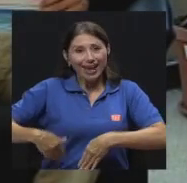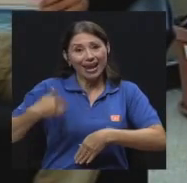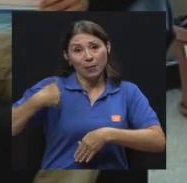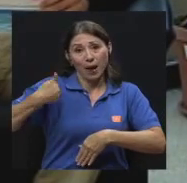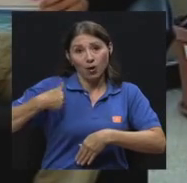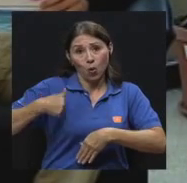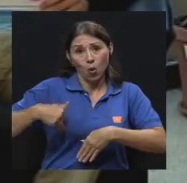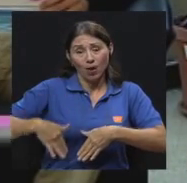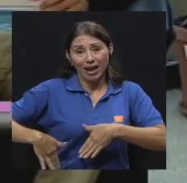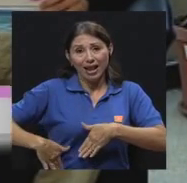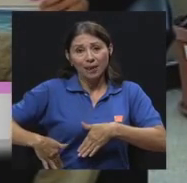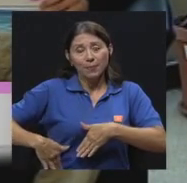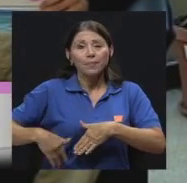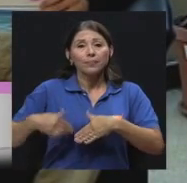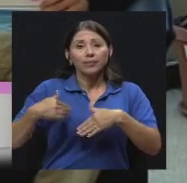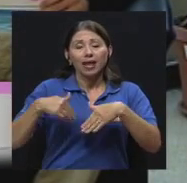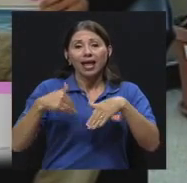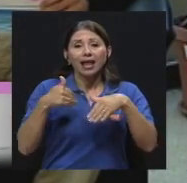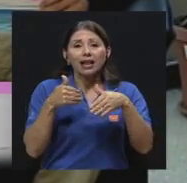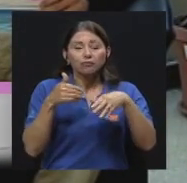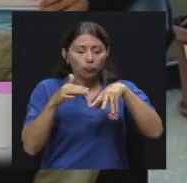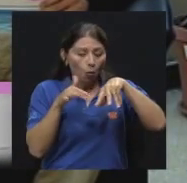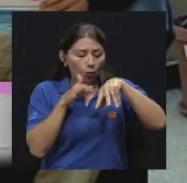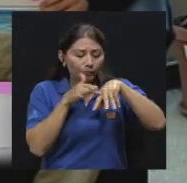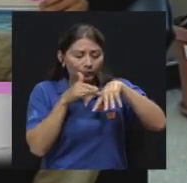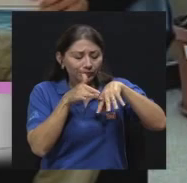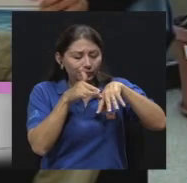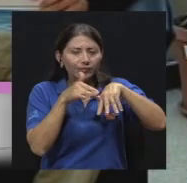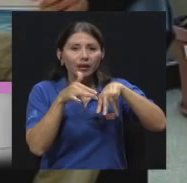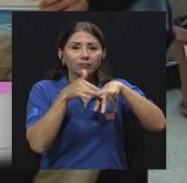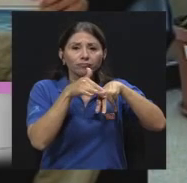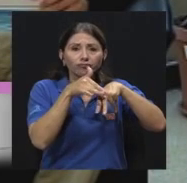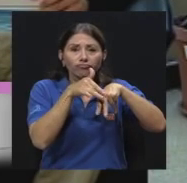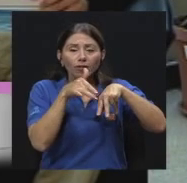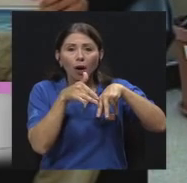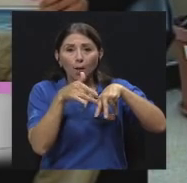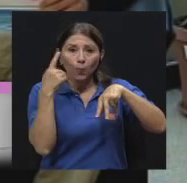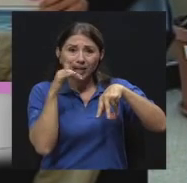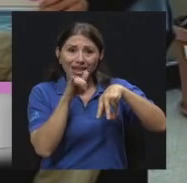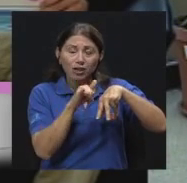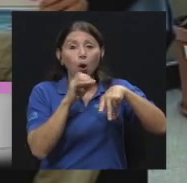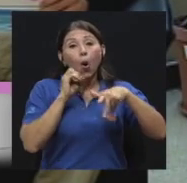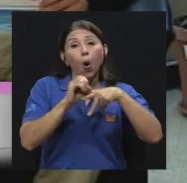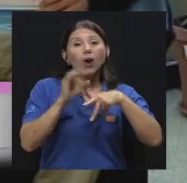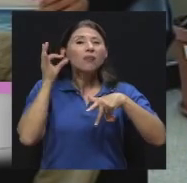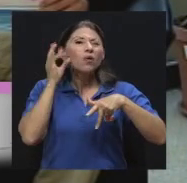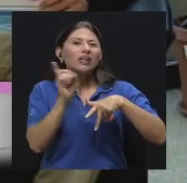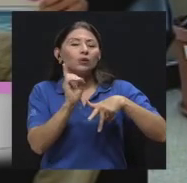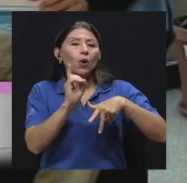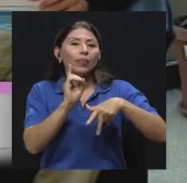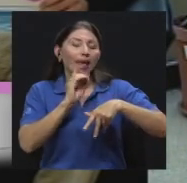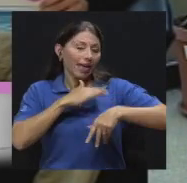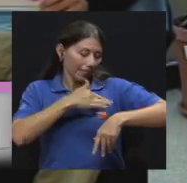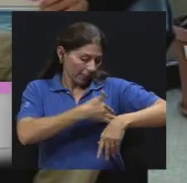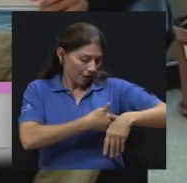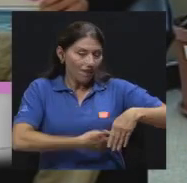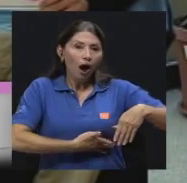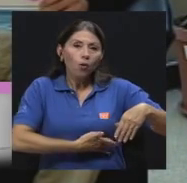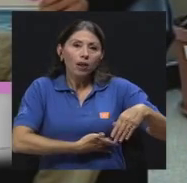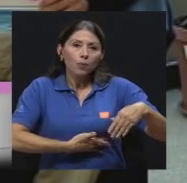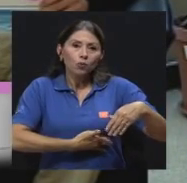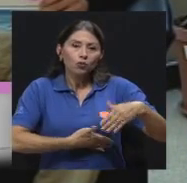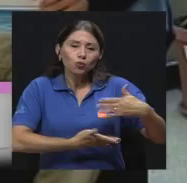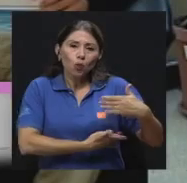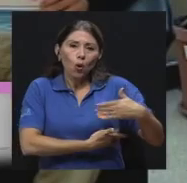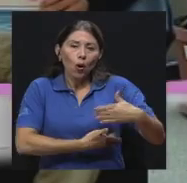¿verdad? Porque la anatomía nuestra, pues, nos favorece esa humedad, ¿verdad? O en las mujeres debajo del busto, en el pliegue